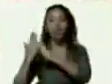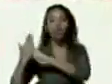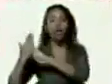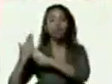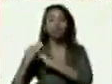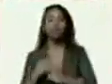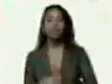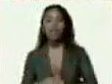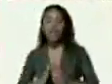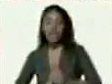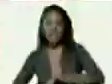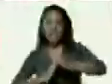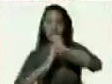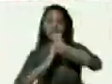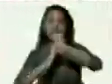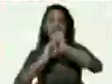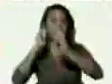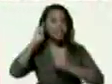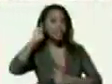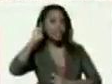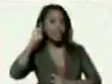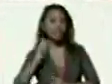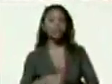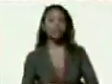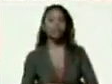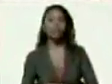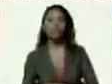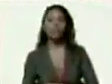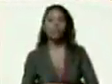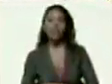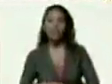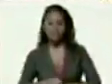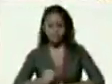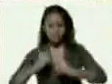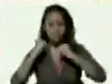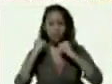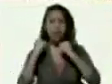lideresa aguerrida